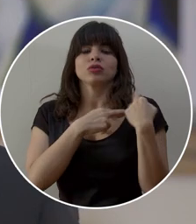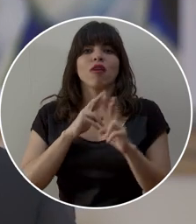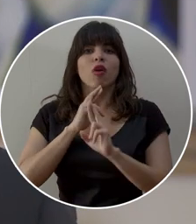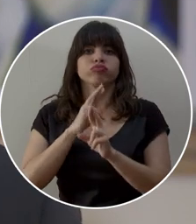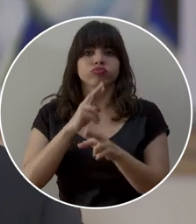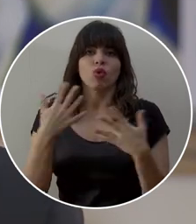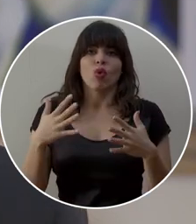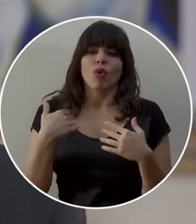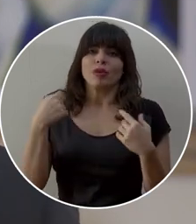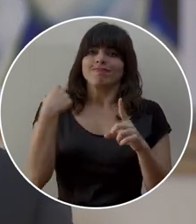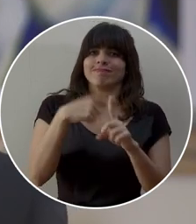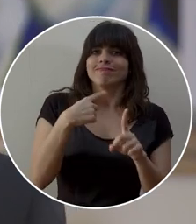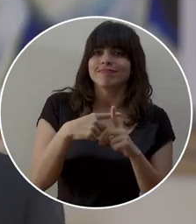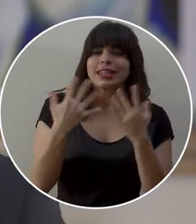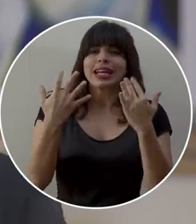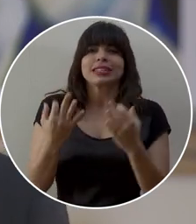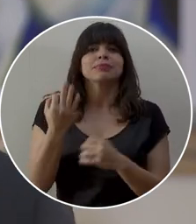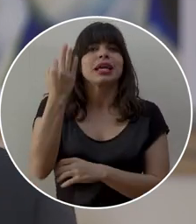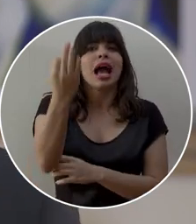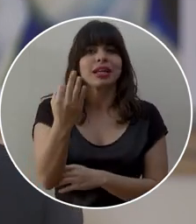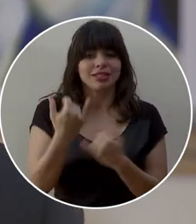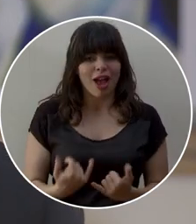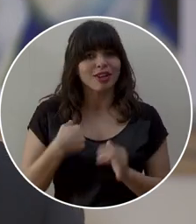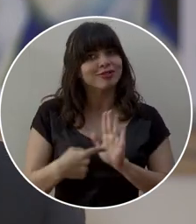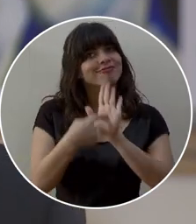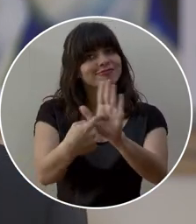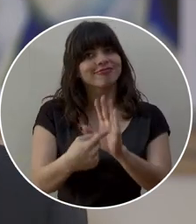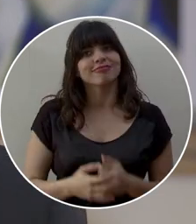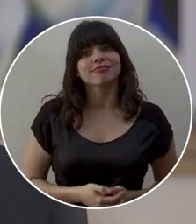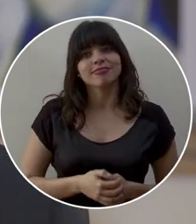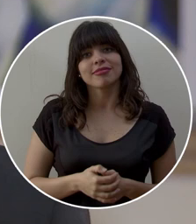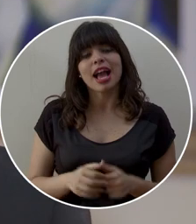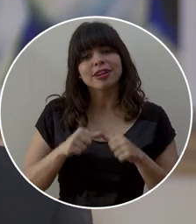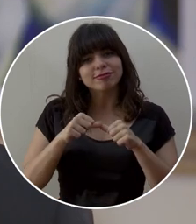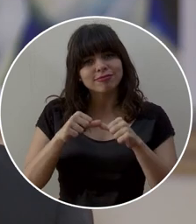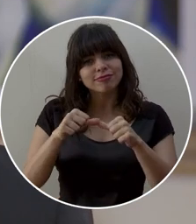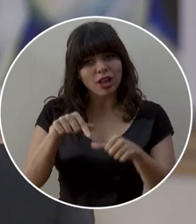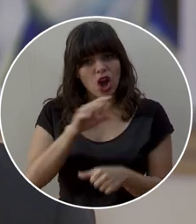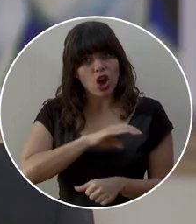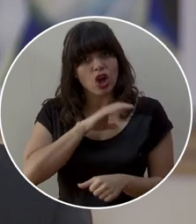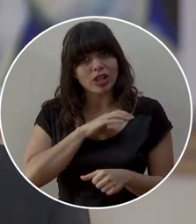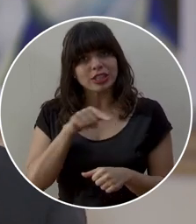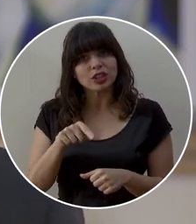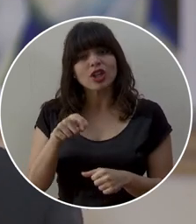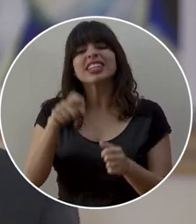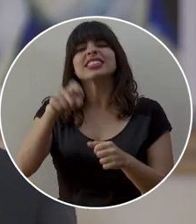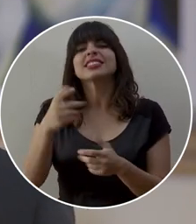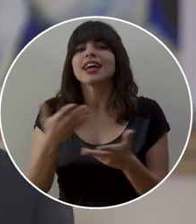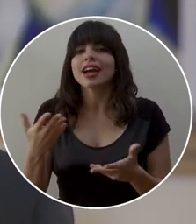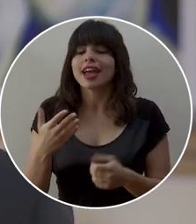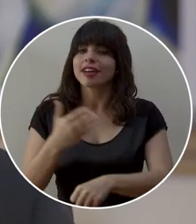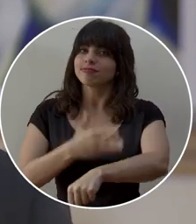gran optimismo, que con gran esperanza, les presento hoy. Hacer sostenibles estas condiciones requiere de mejorar